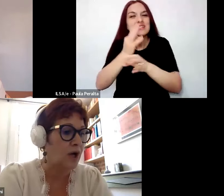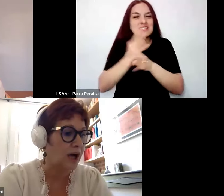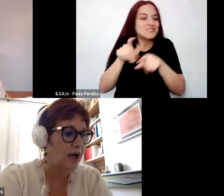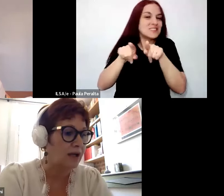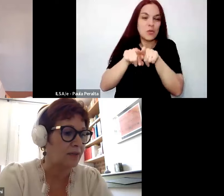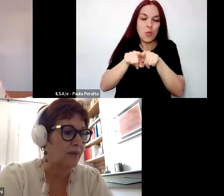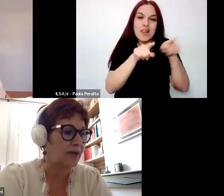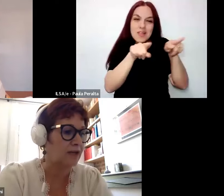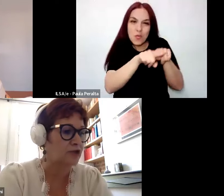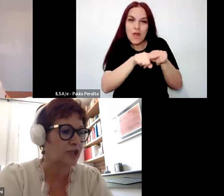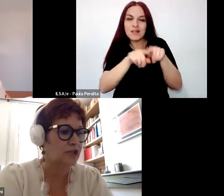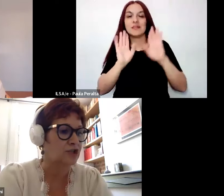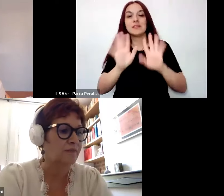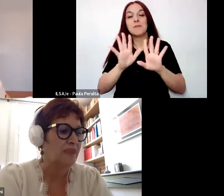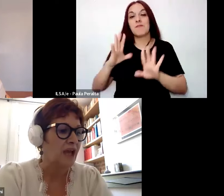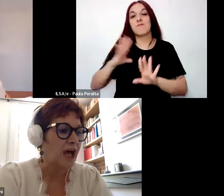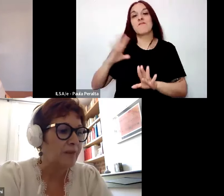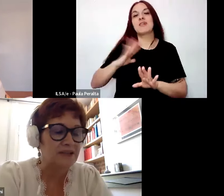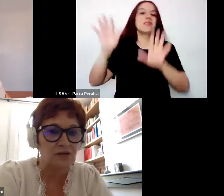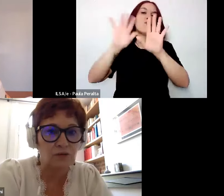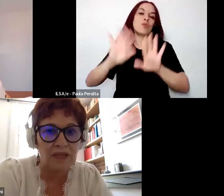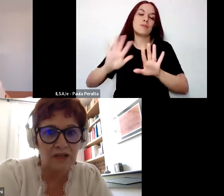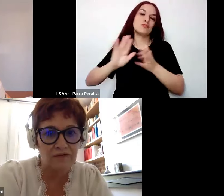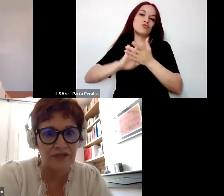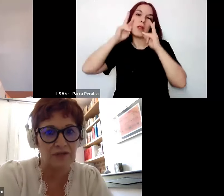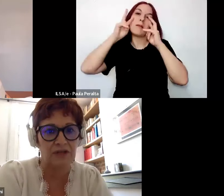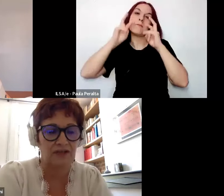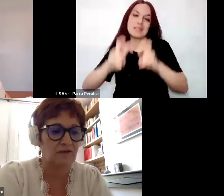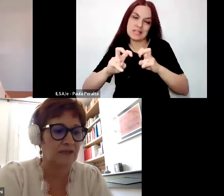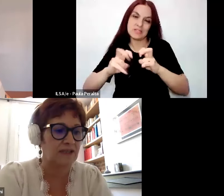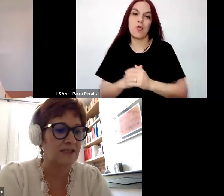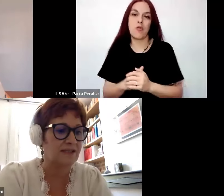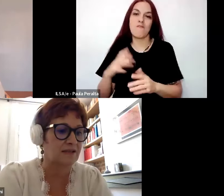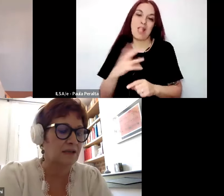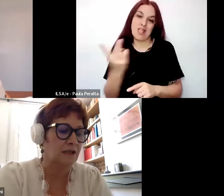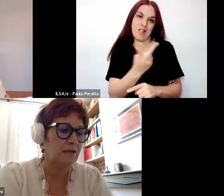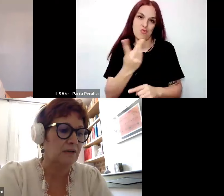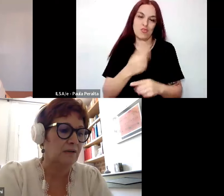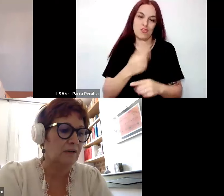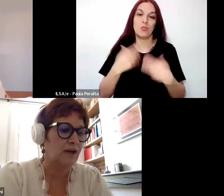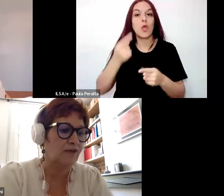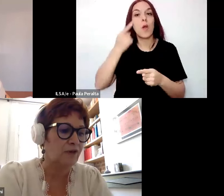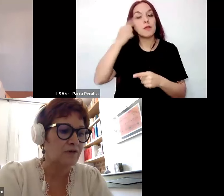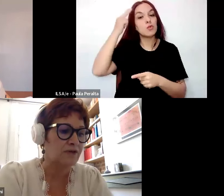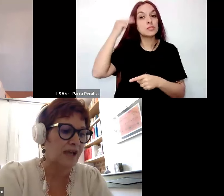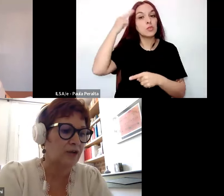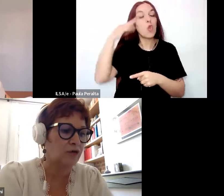ausencia de formación a la investigación y por la investigación. A partir de 1990,